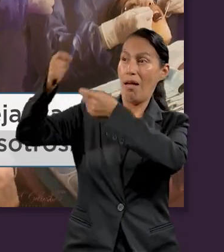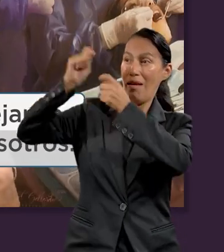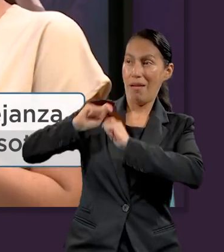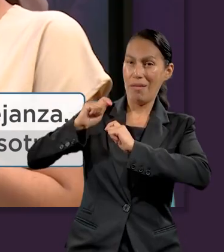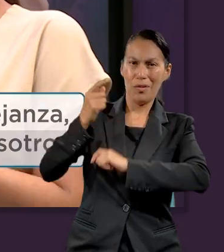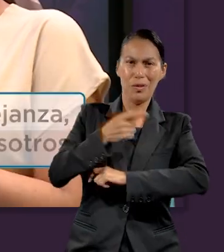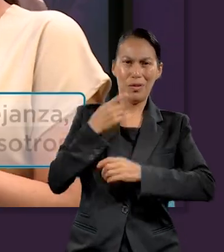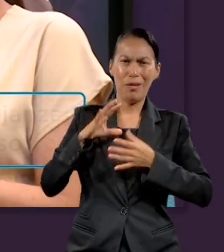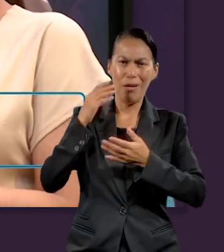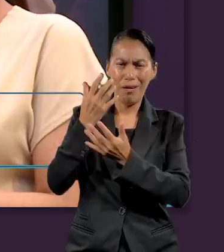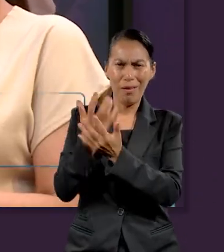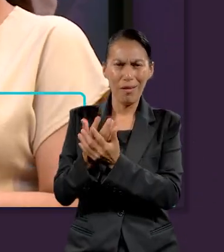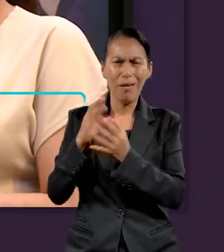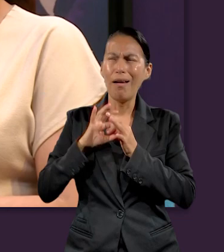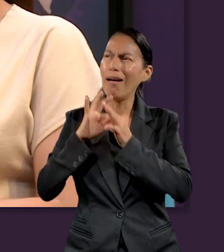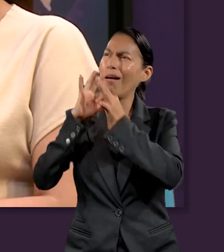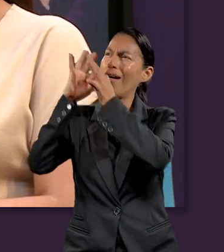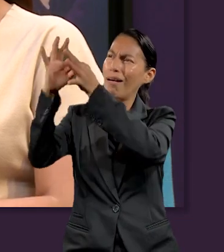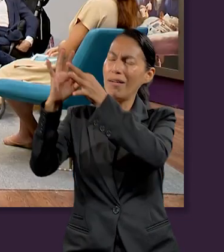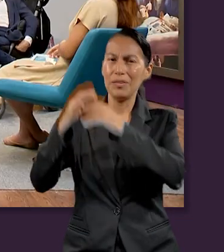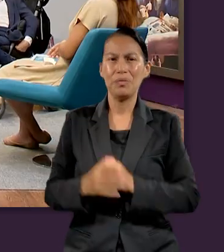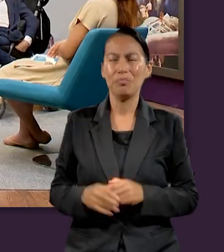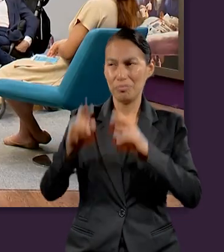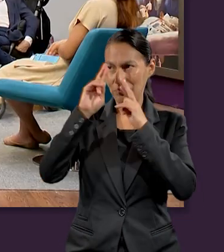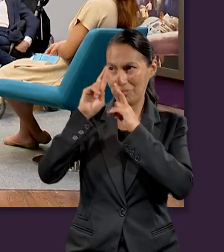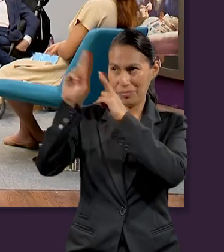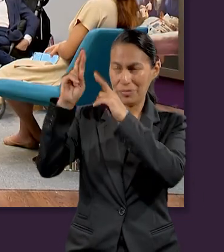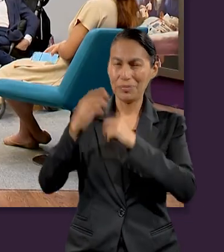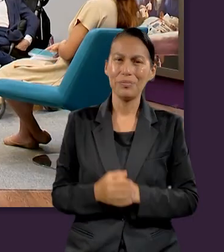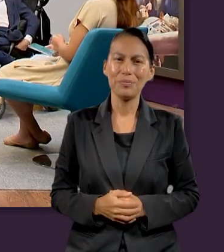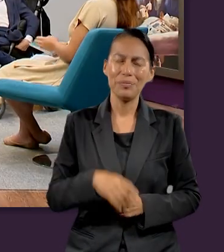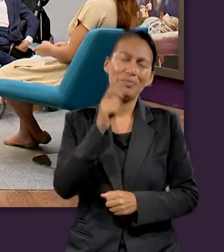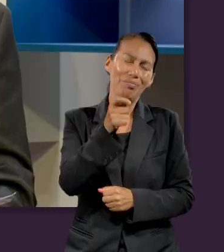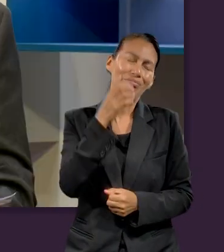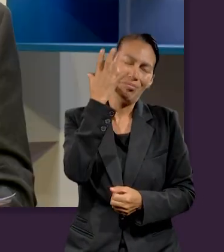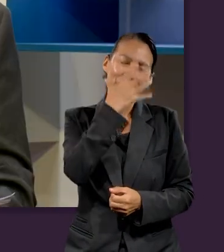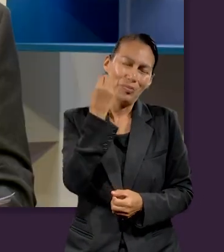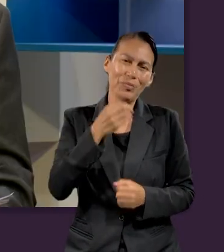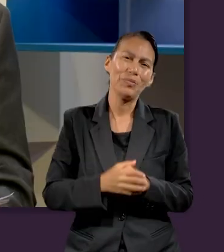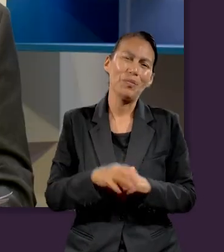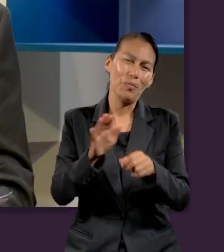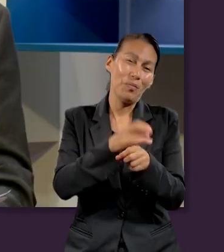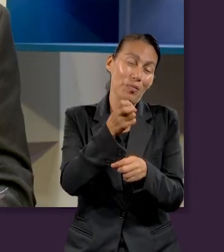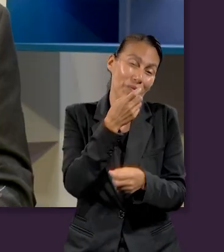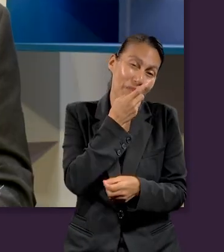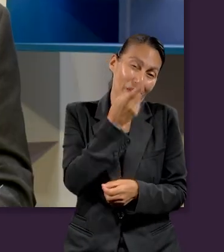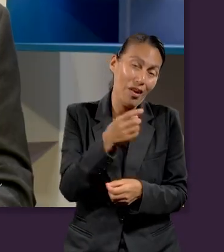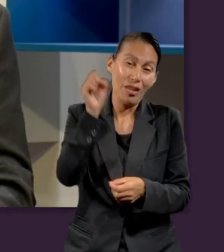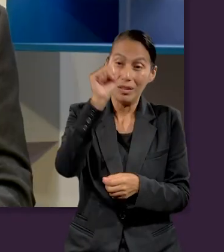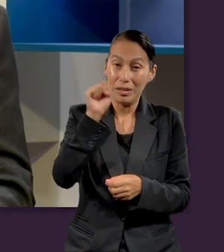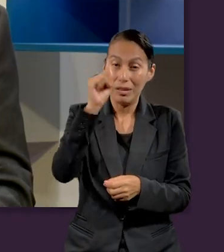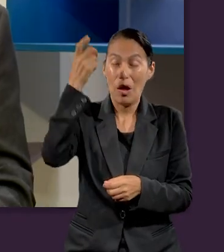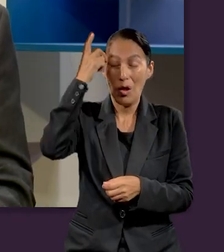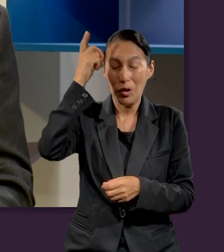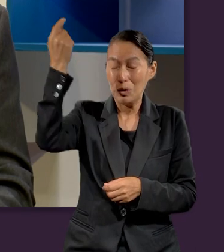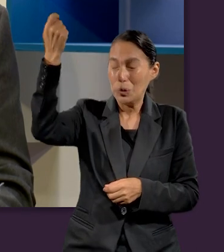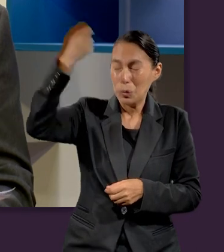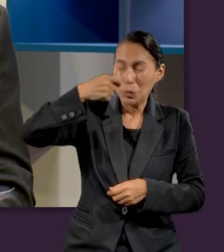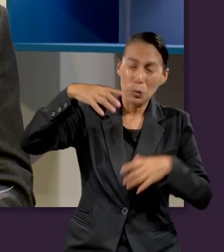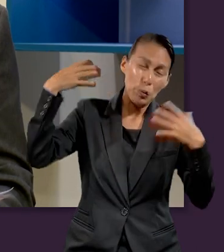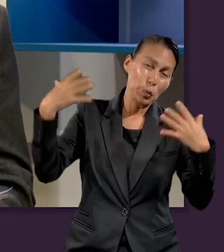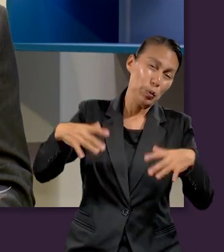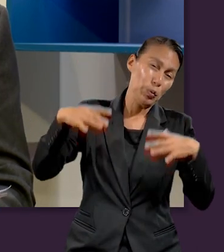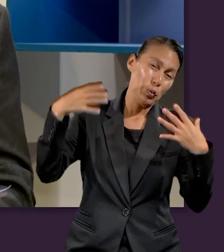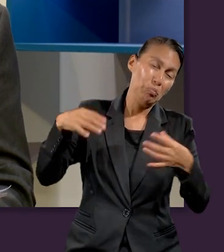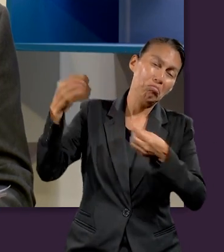para poder descansar. Excelente. Por eso les digo que hablar del sábado, pues es hablar de una de las bendiciones